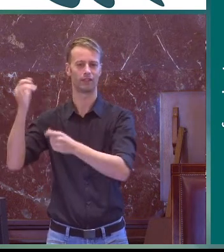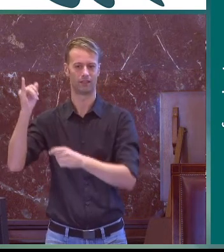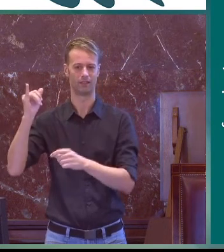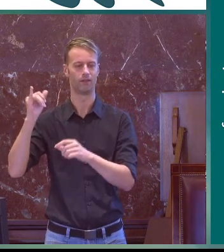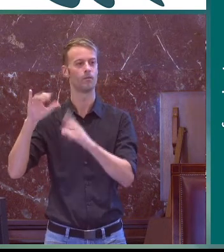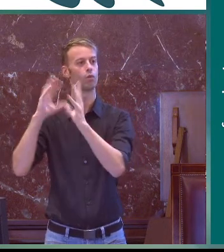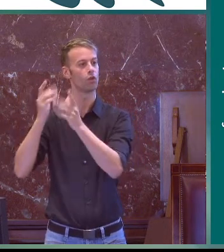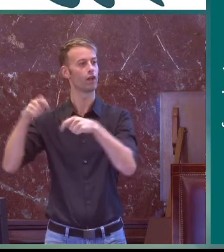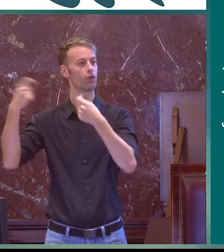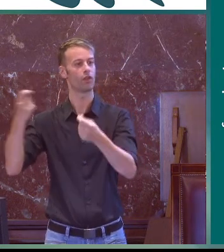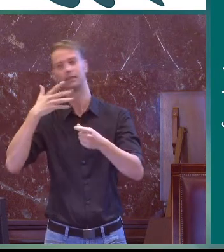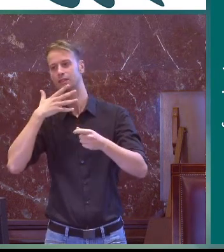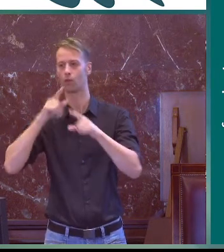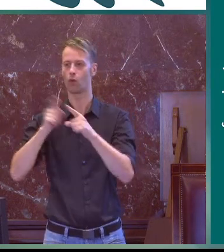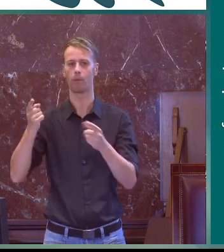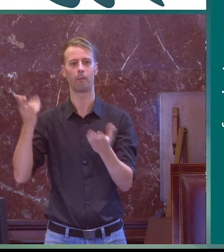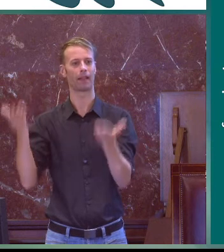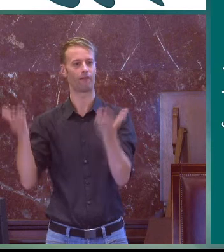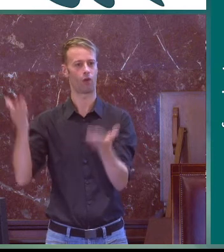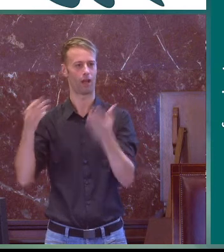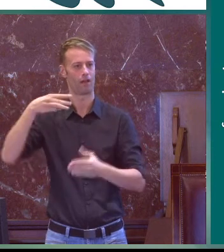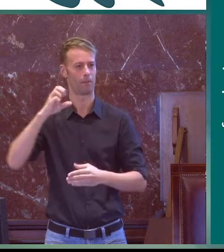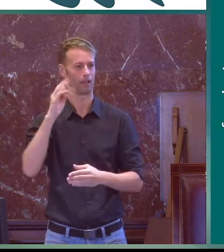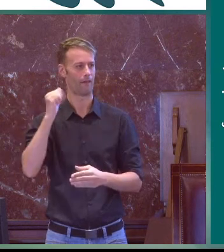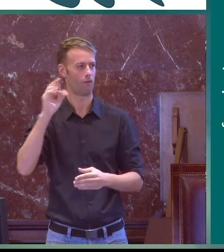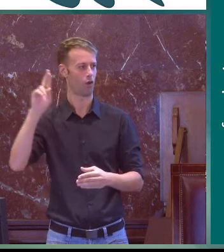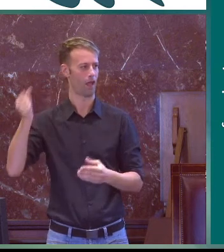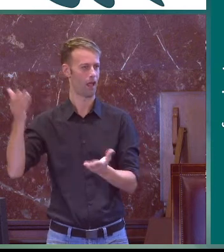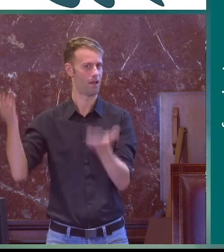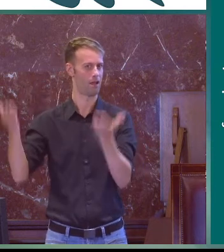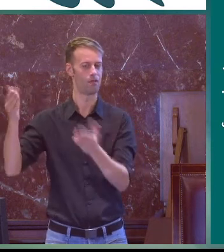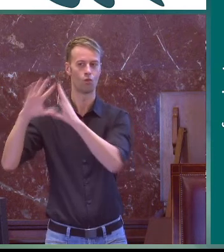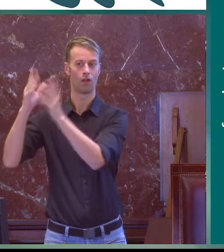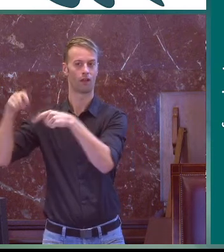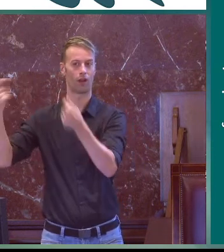si está ligado al mundo de la naturaleza, el significado es como una metáfora